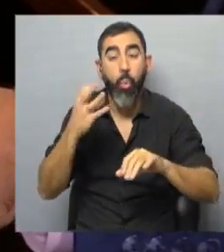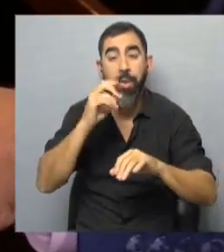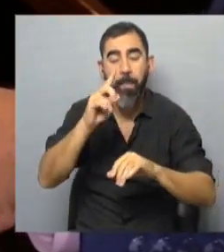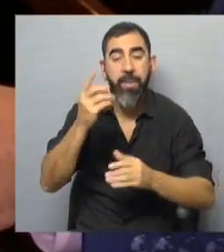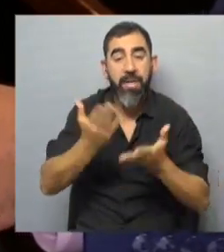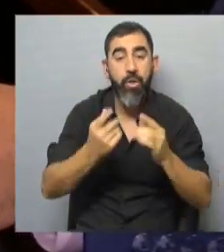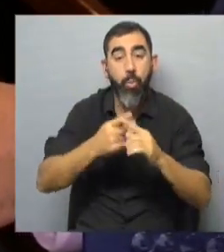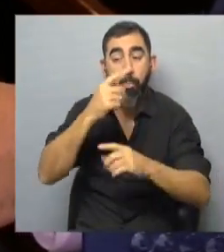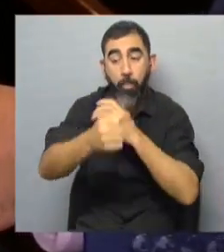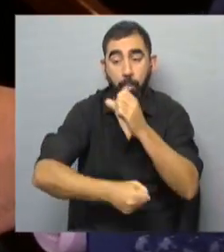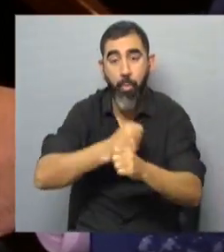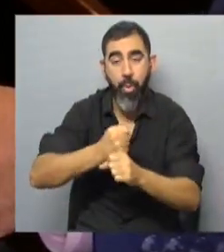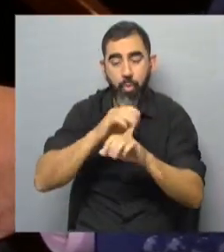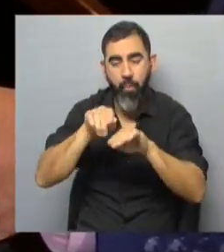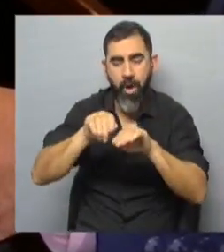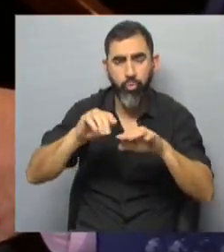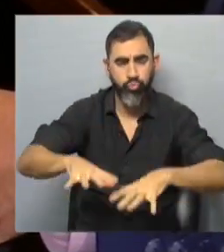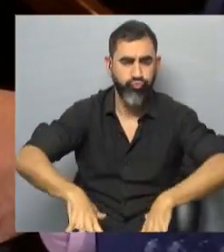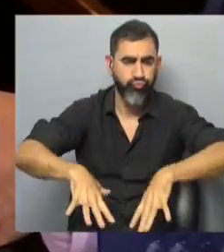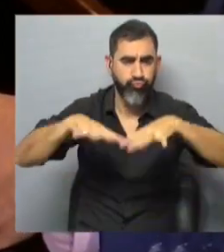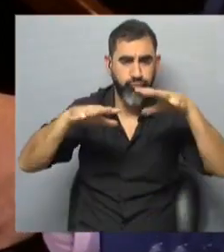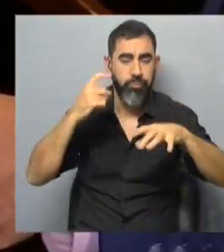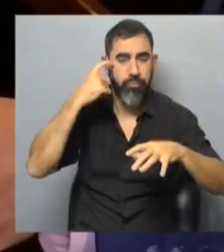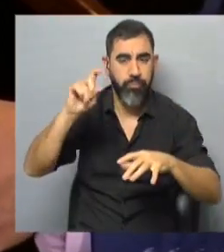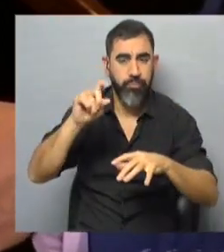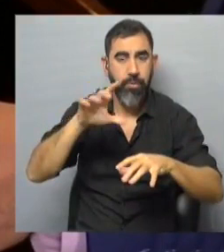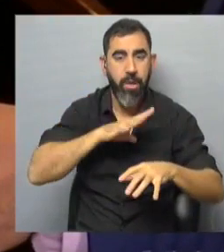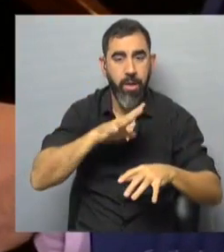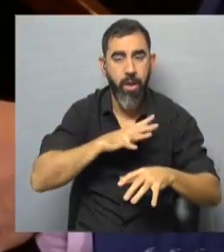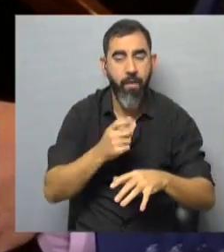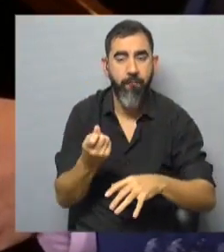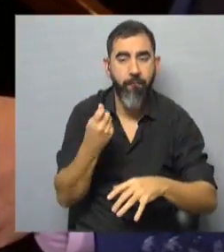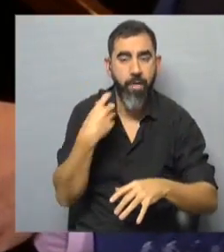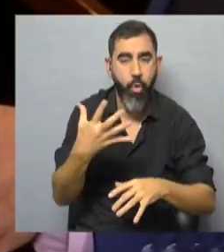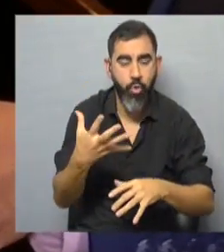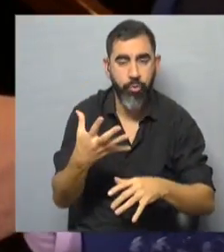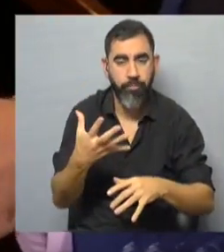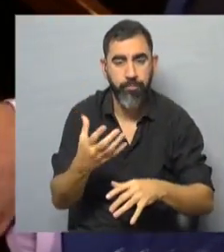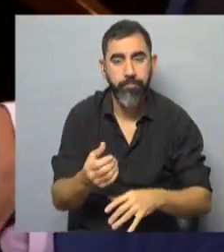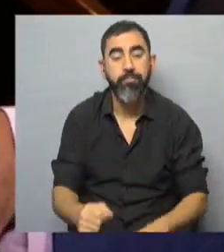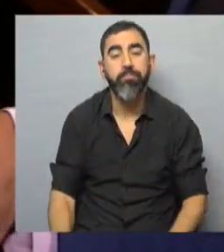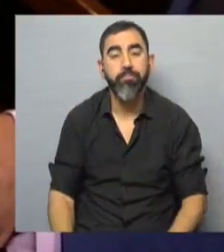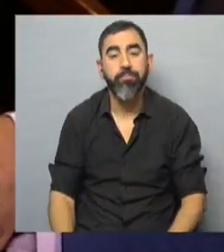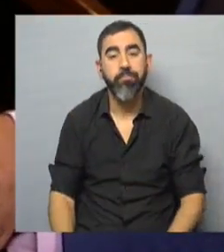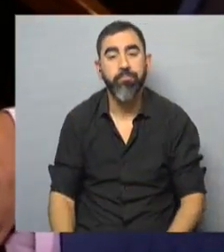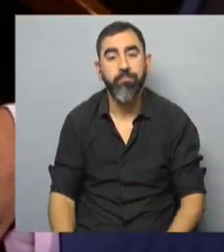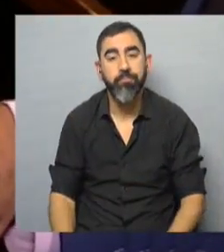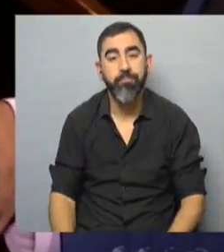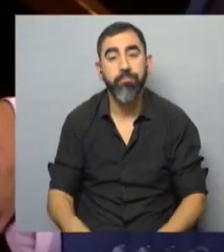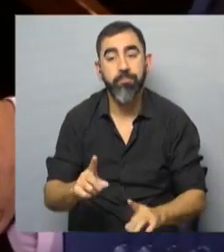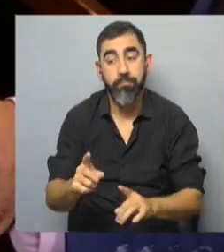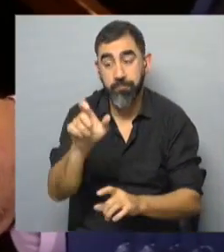toneladas por año que se generan este tipo de residuos. La idea es tratar de que ellos tengan una valorización, ¿verdad? Y que el